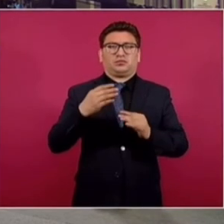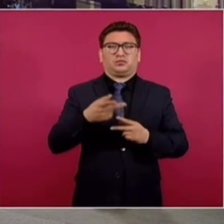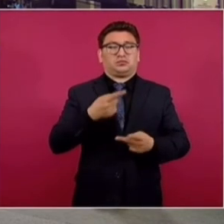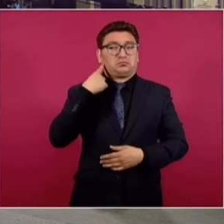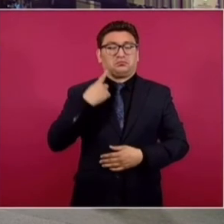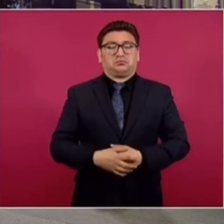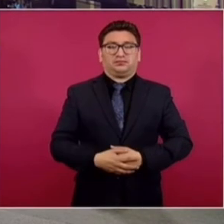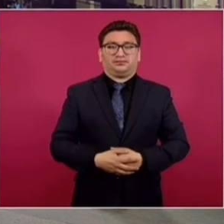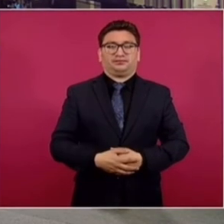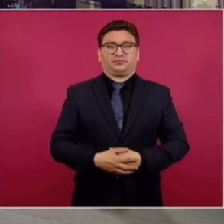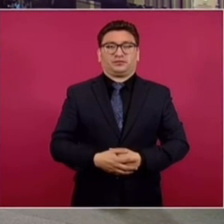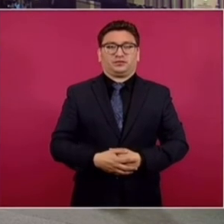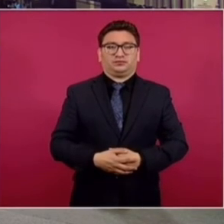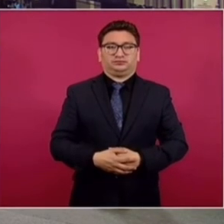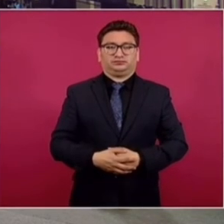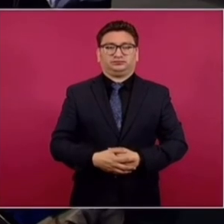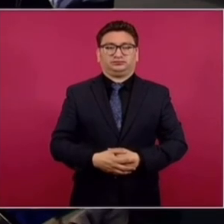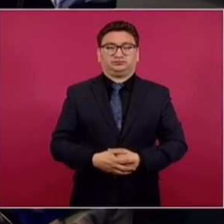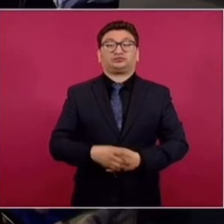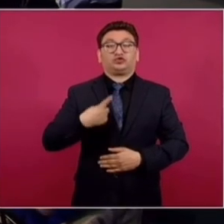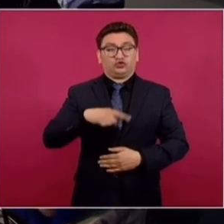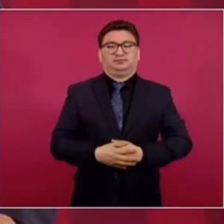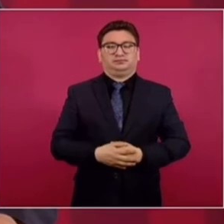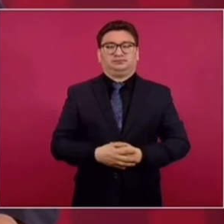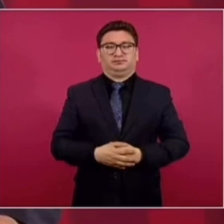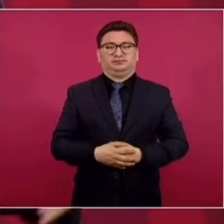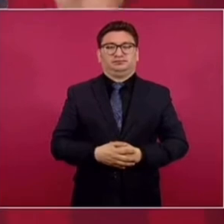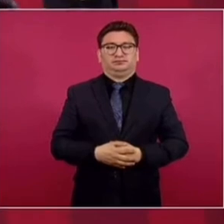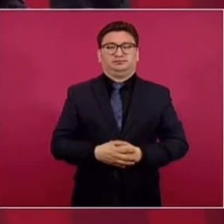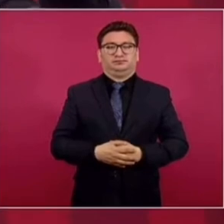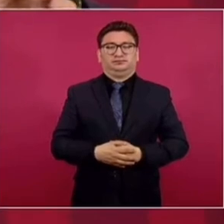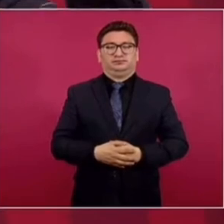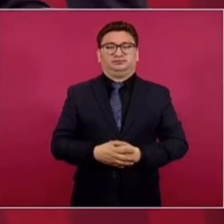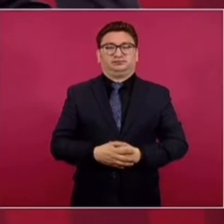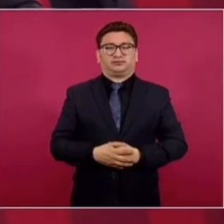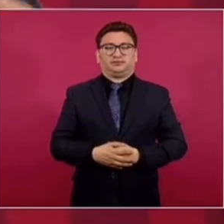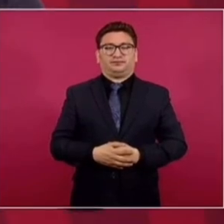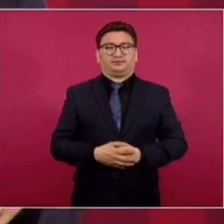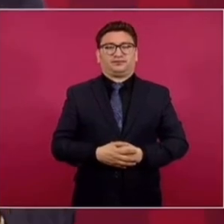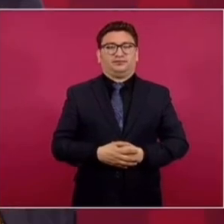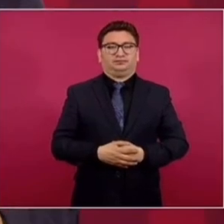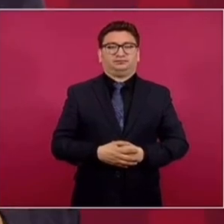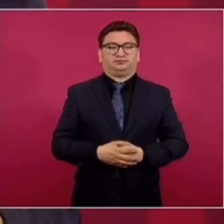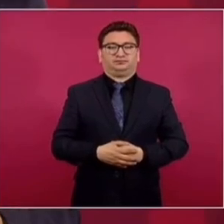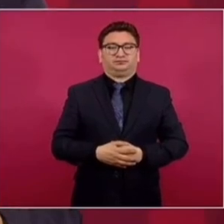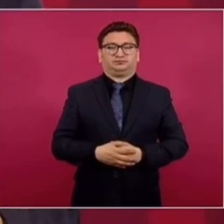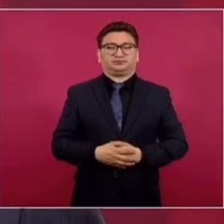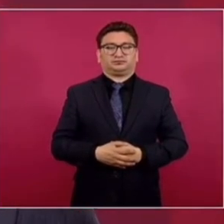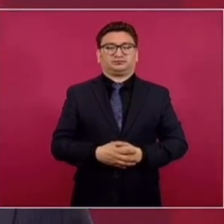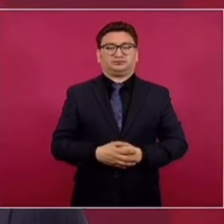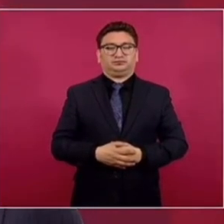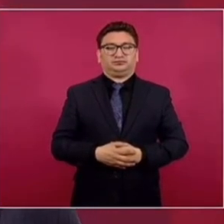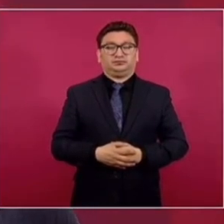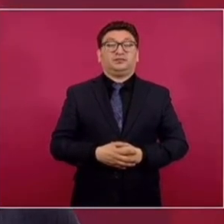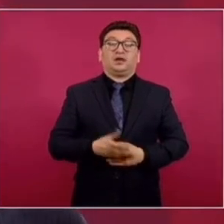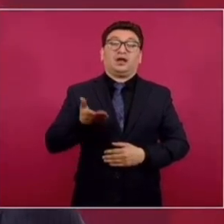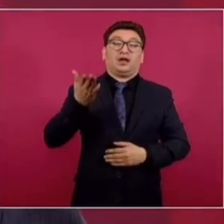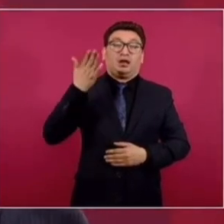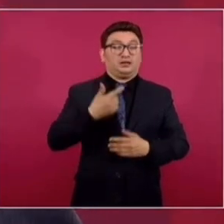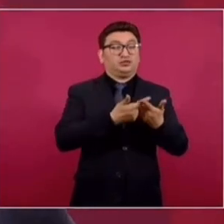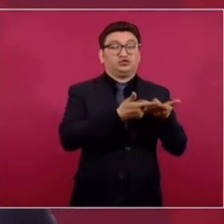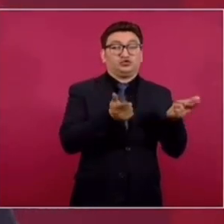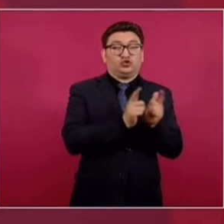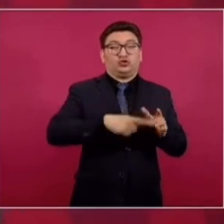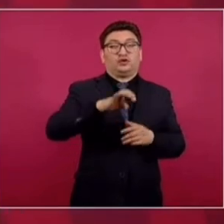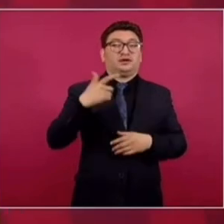14 menores que desaparecen al día. ¿Dónde cada tres son los Que estamos trabajando. Enfrentando a los intereses del antiguo régimen